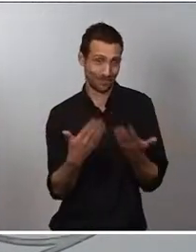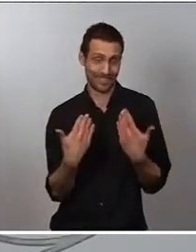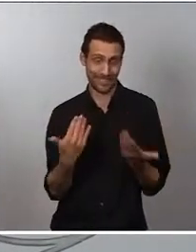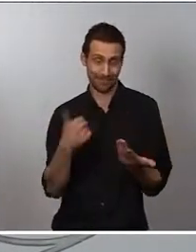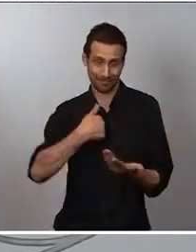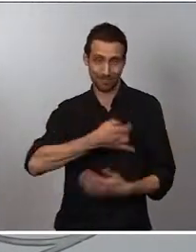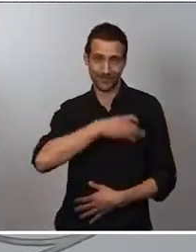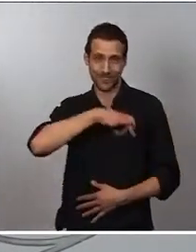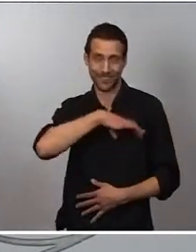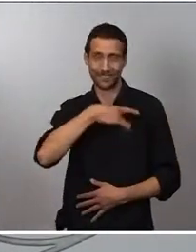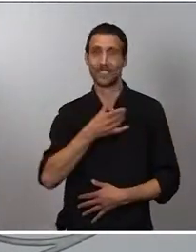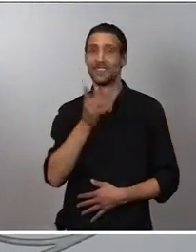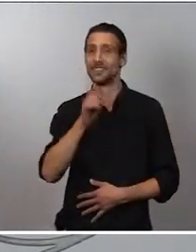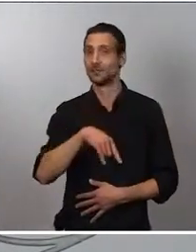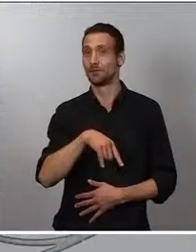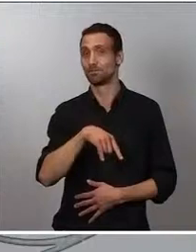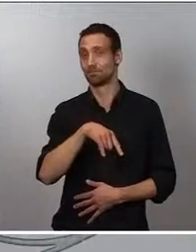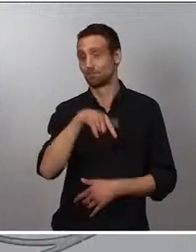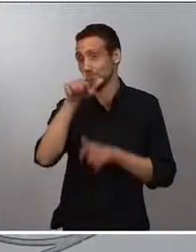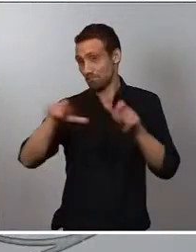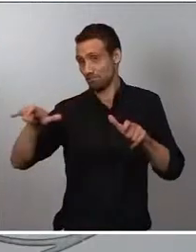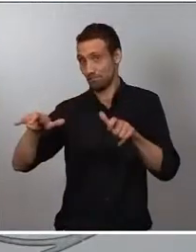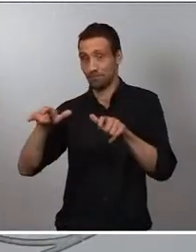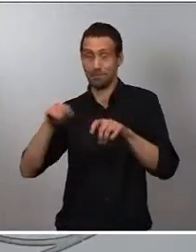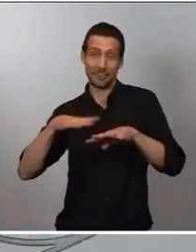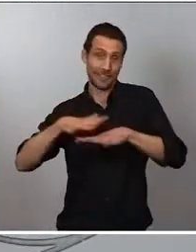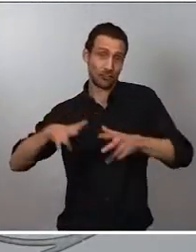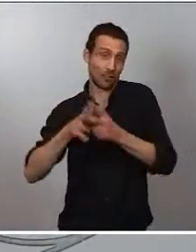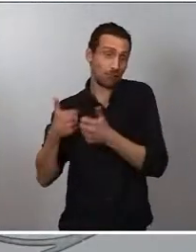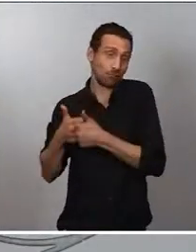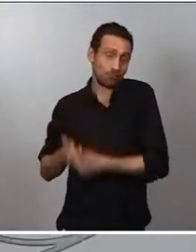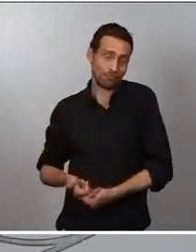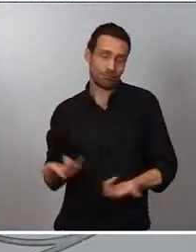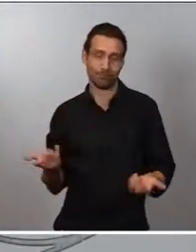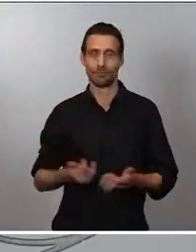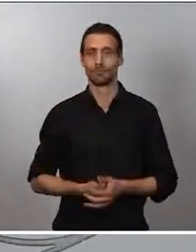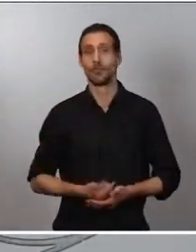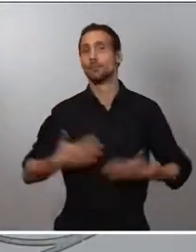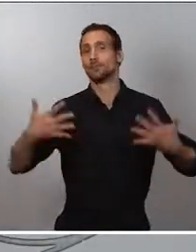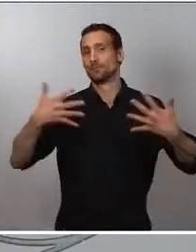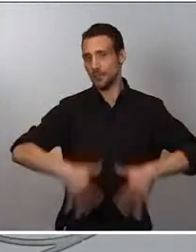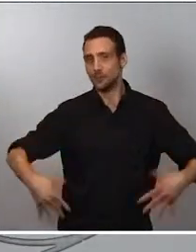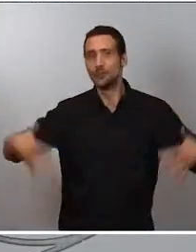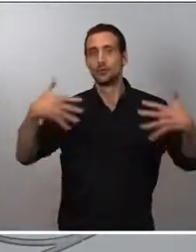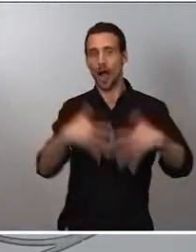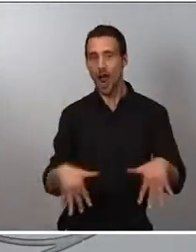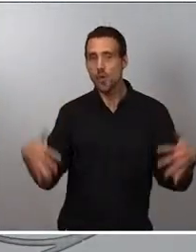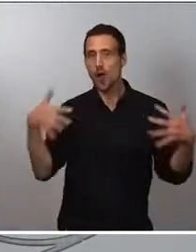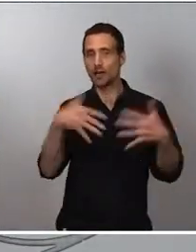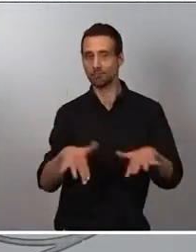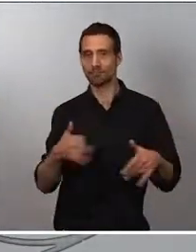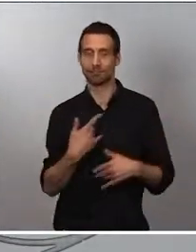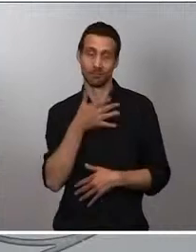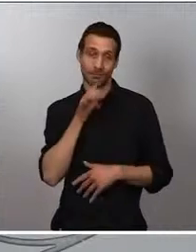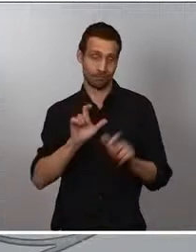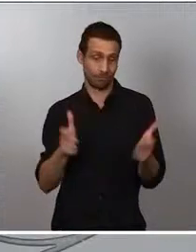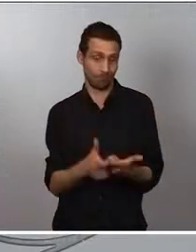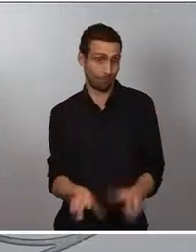a través de las redes. Bueno, como cada miércoles acabamos de finalizar una nueva reunión del Consejo